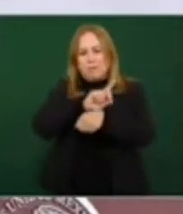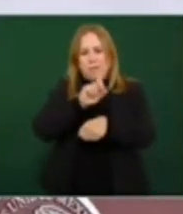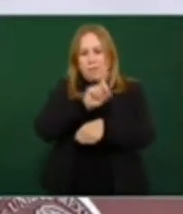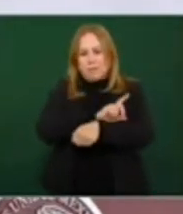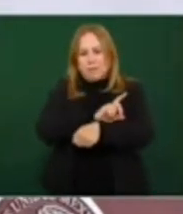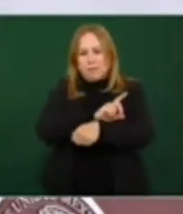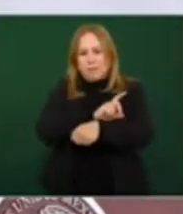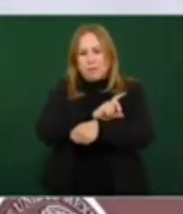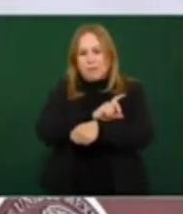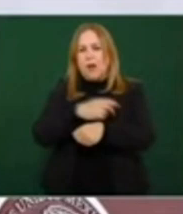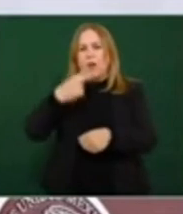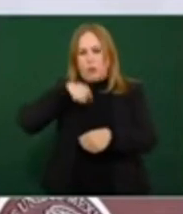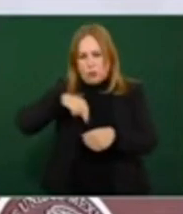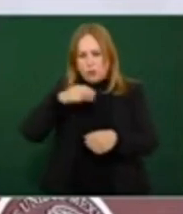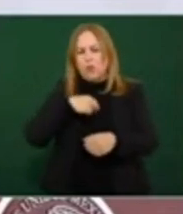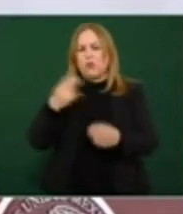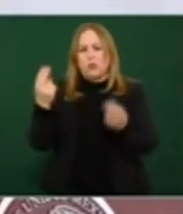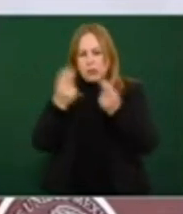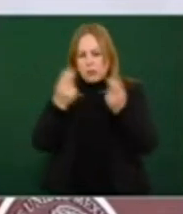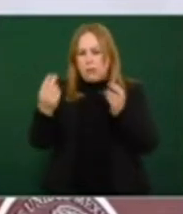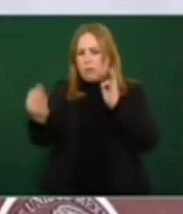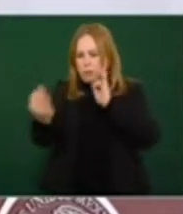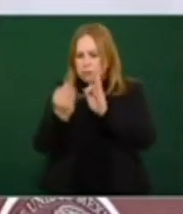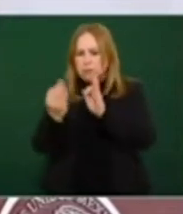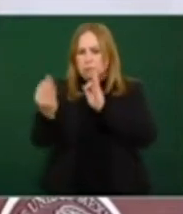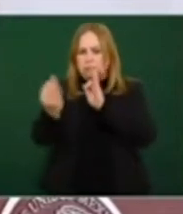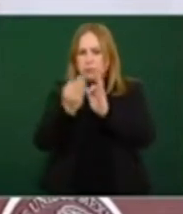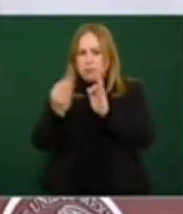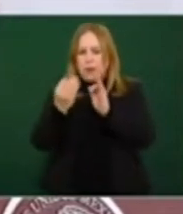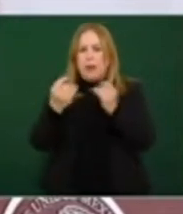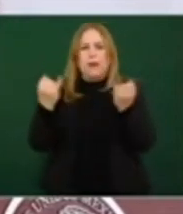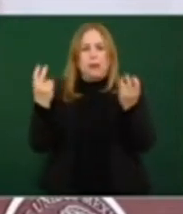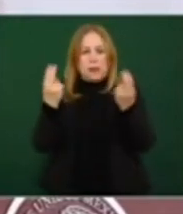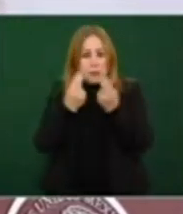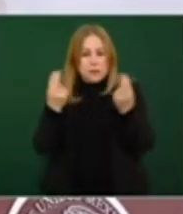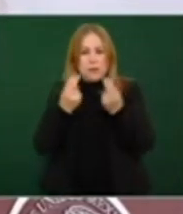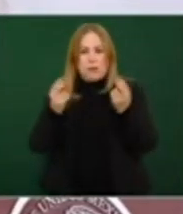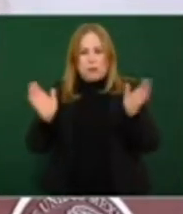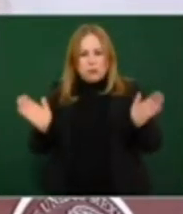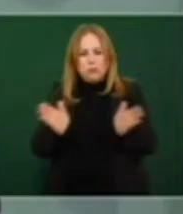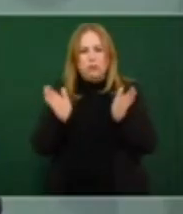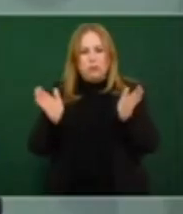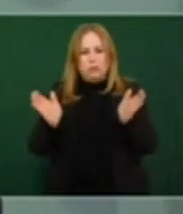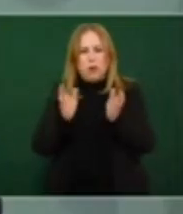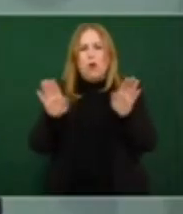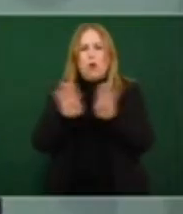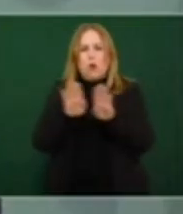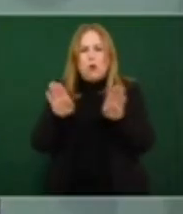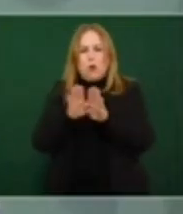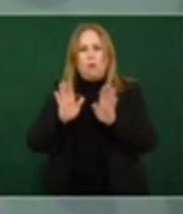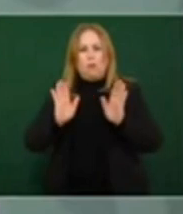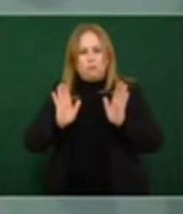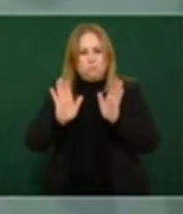Tenemos que estar empujando al elefante,